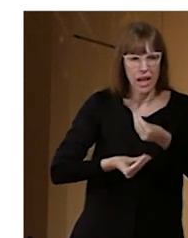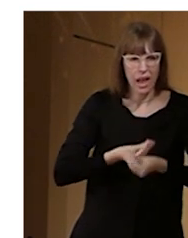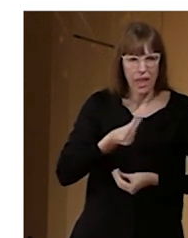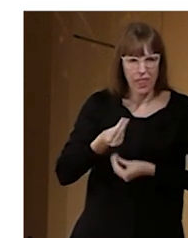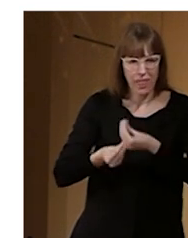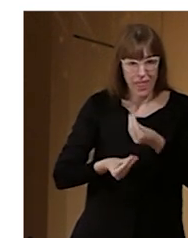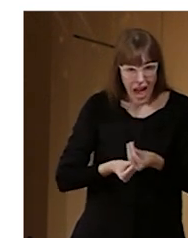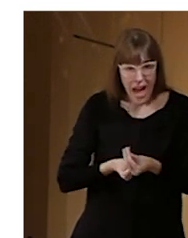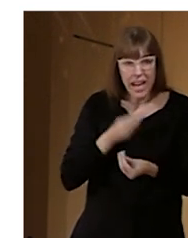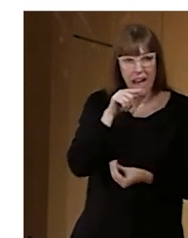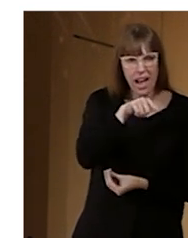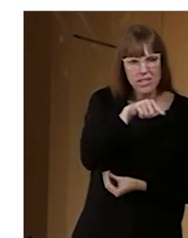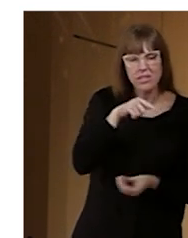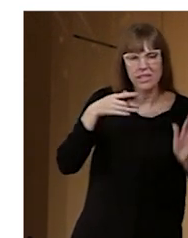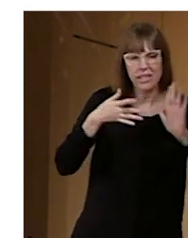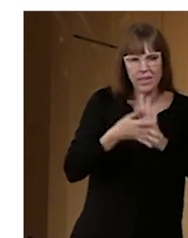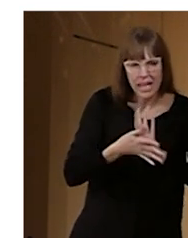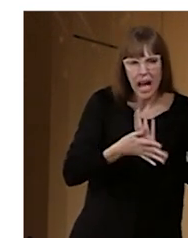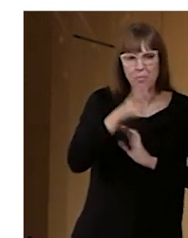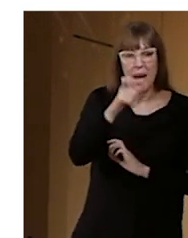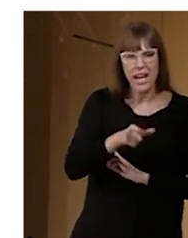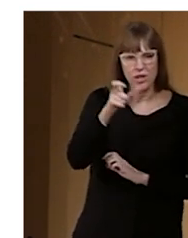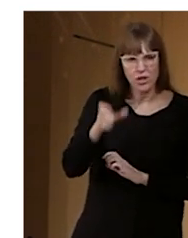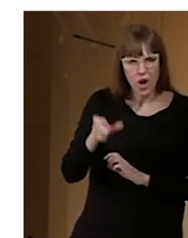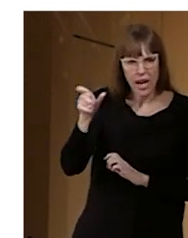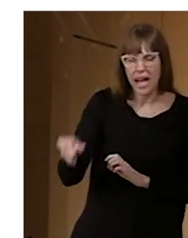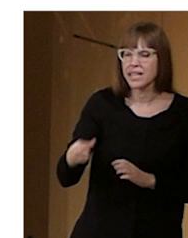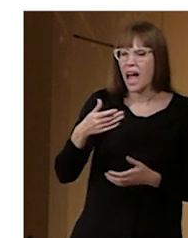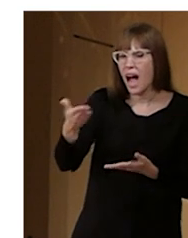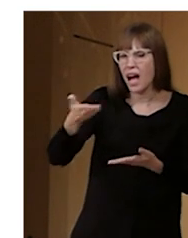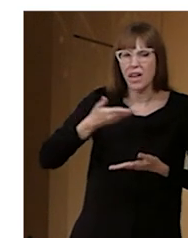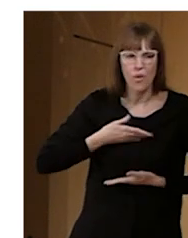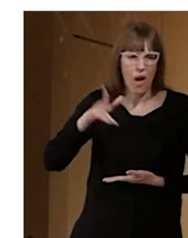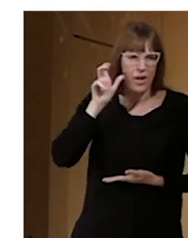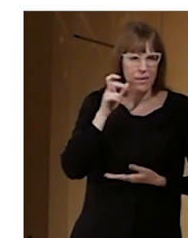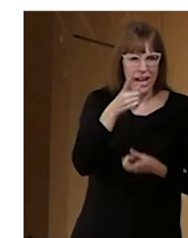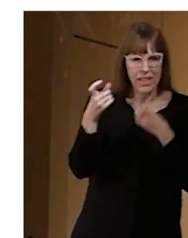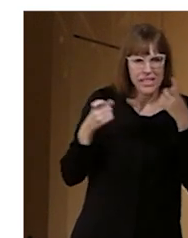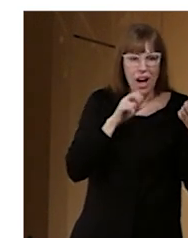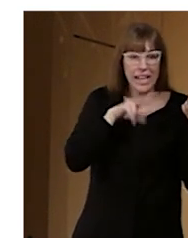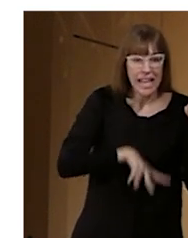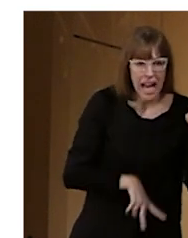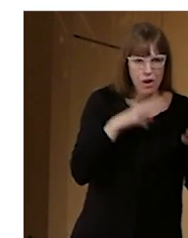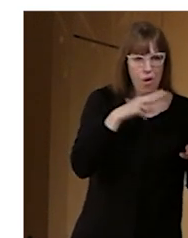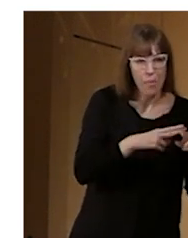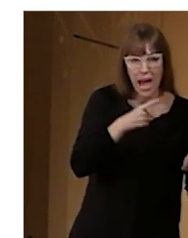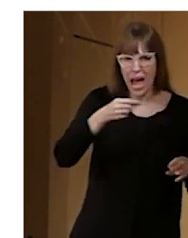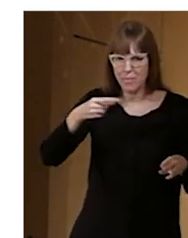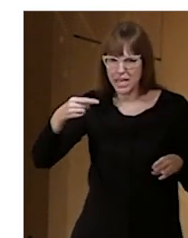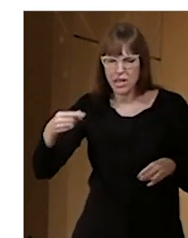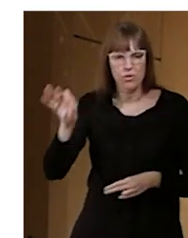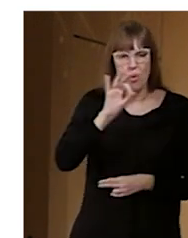personas, tienen los nombres y apellidos de quién necesita la ayuda auditiva o quién es el subtitulado o quién necesita la